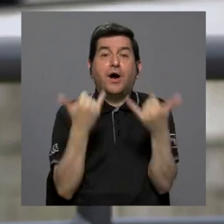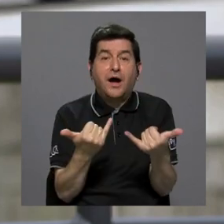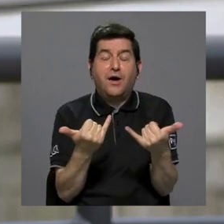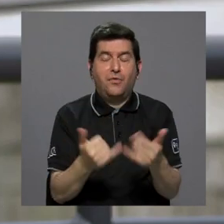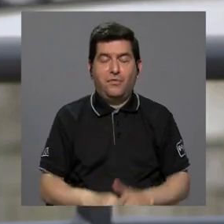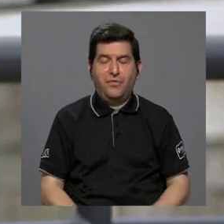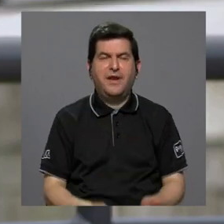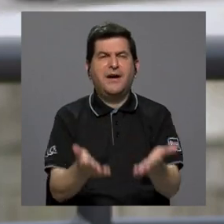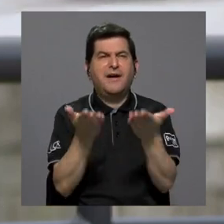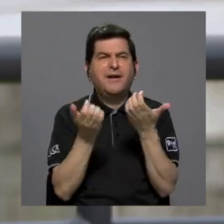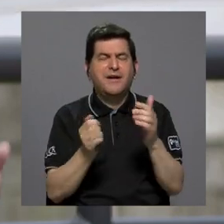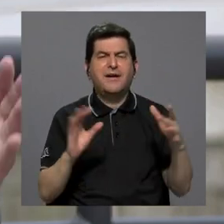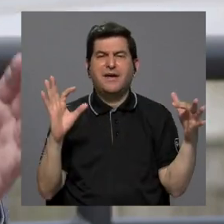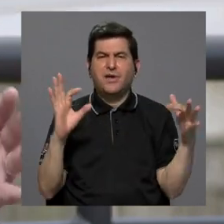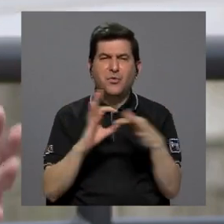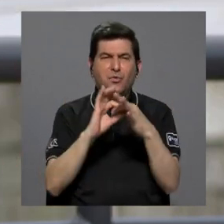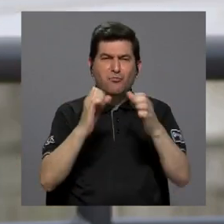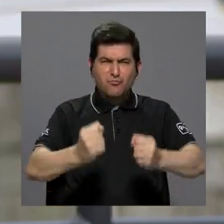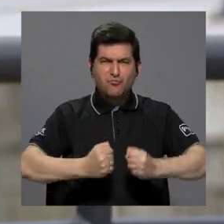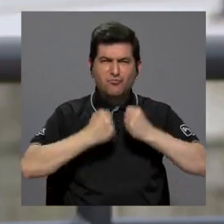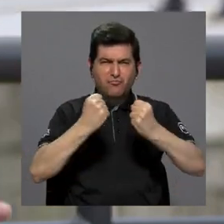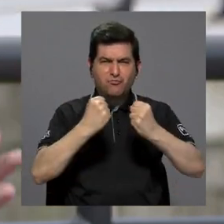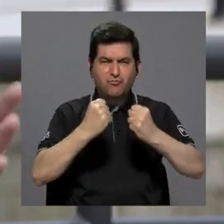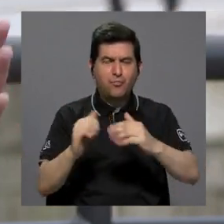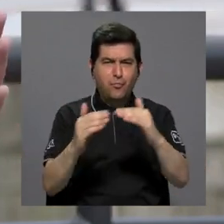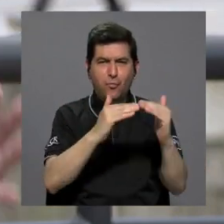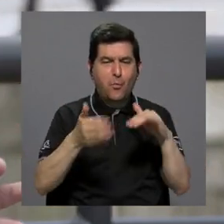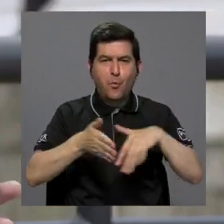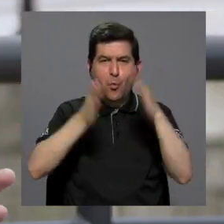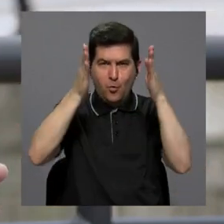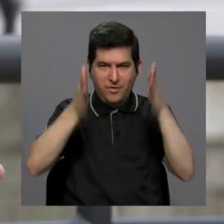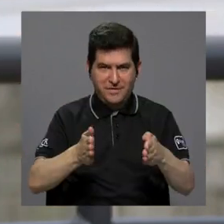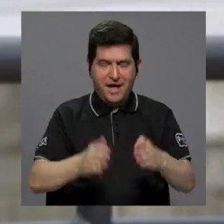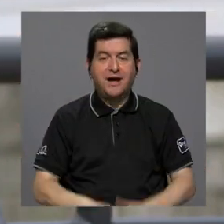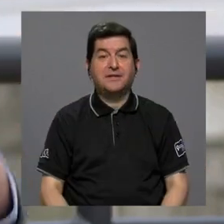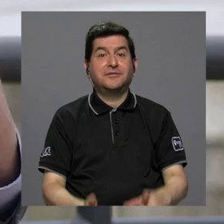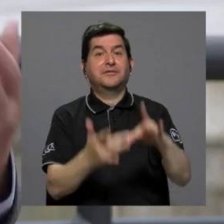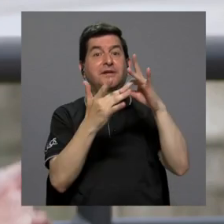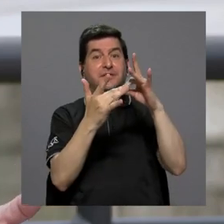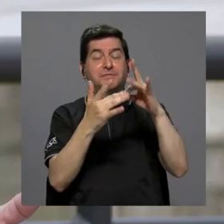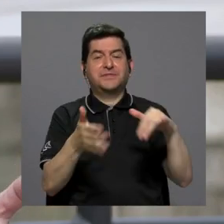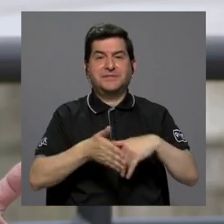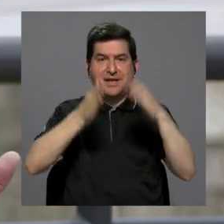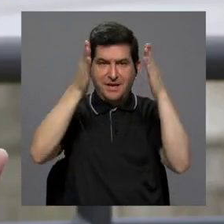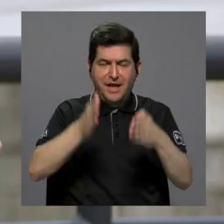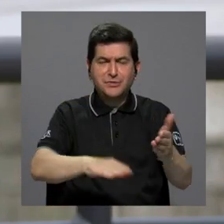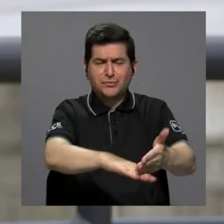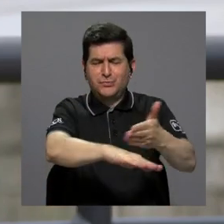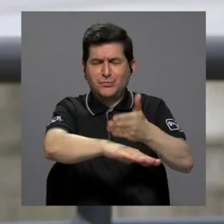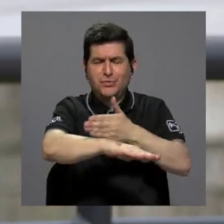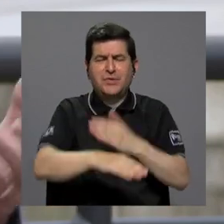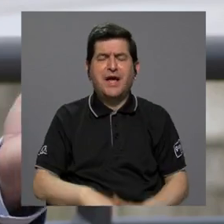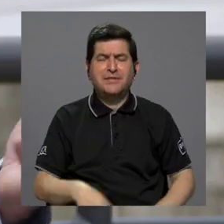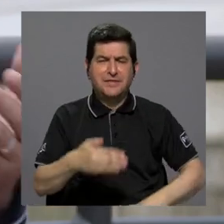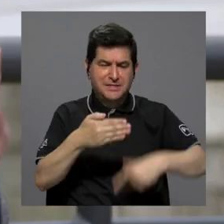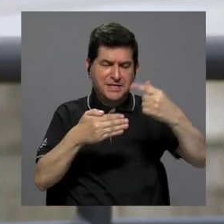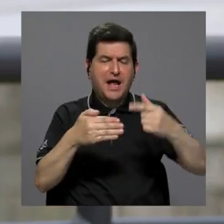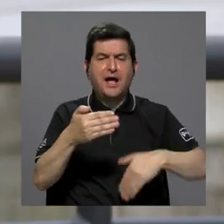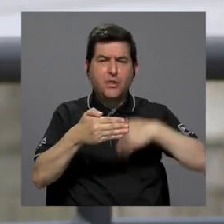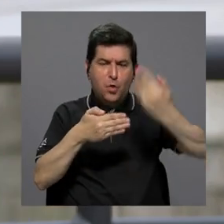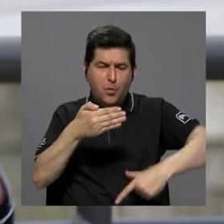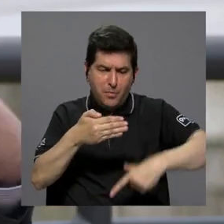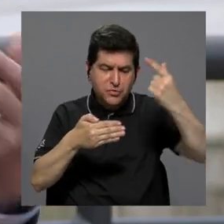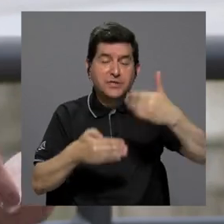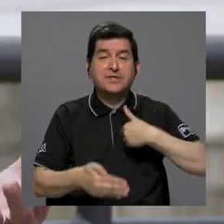Ahora queremos que tengan una conexión muy fuerte con la comunidad estudiantil, sobre todo estudiantes avanzados de grado y